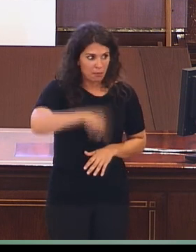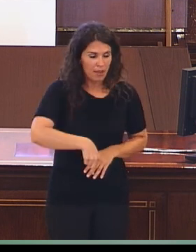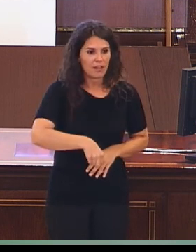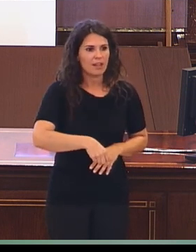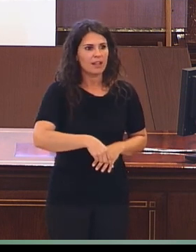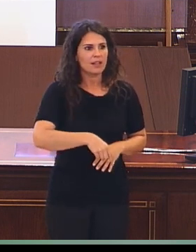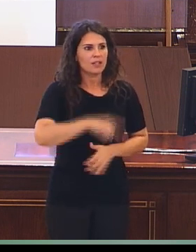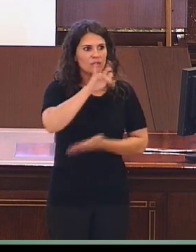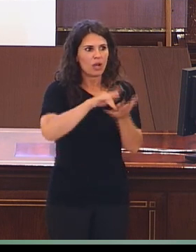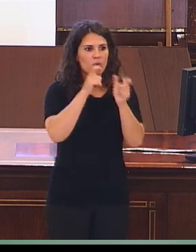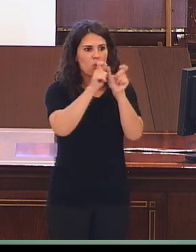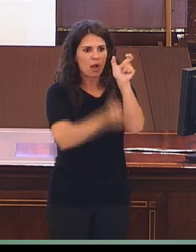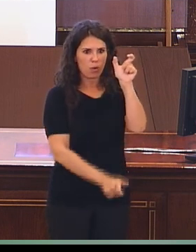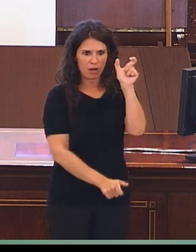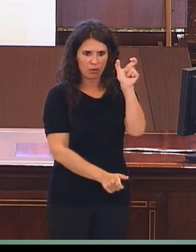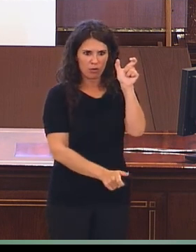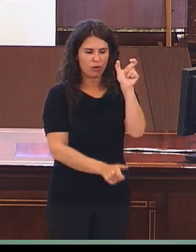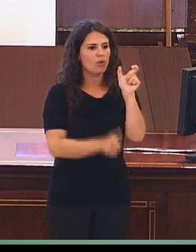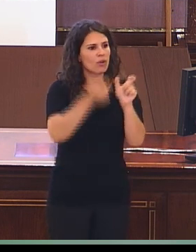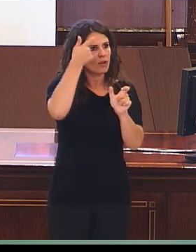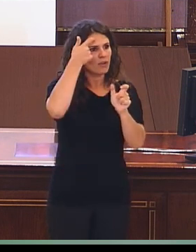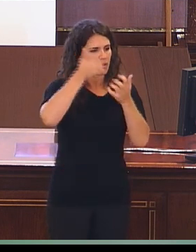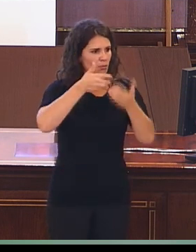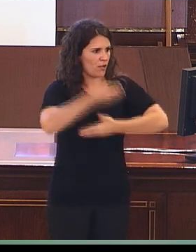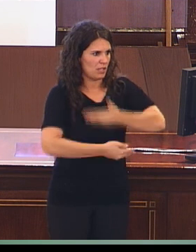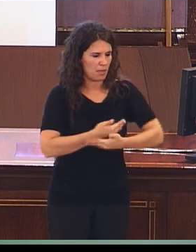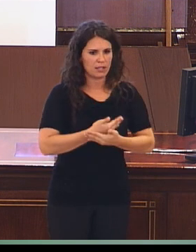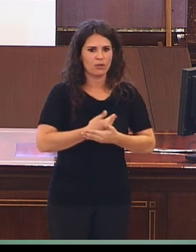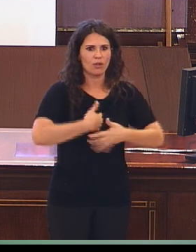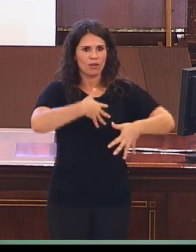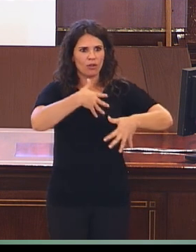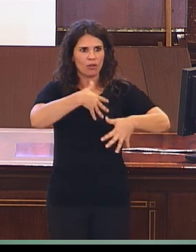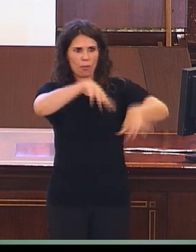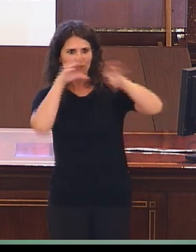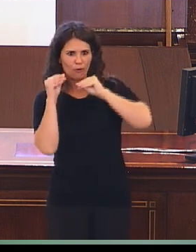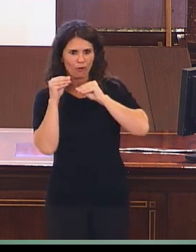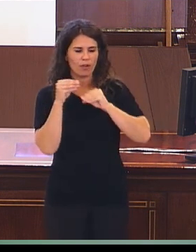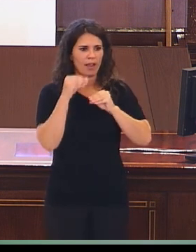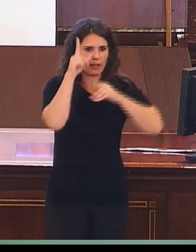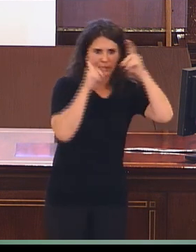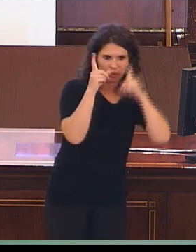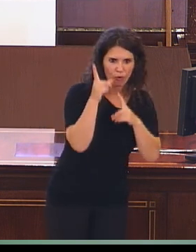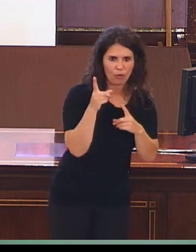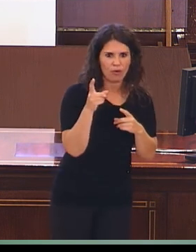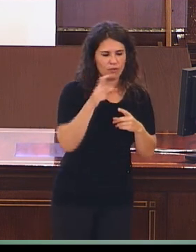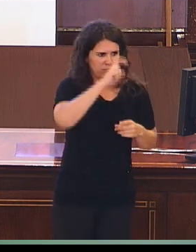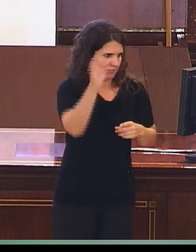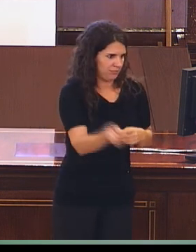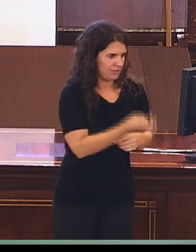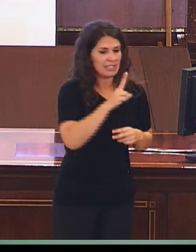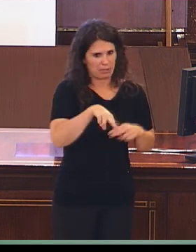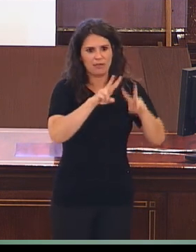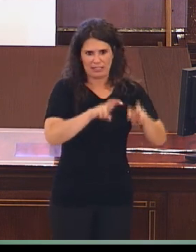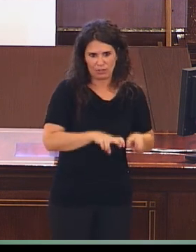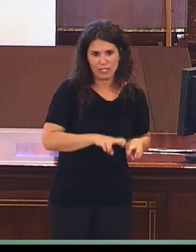vocabulario, de la comprensión asignada, de la expresión facial, etcétera, y un buen número de